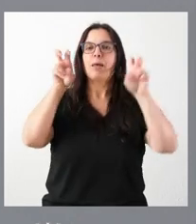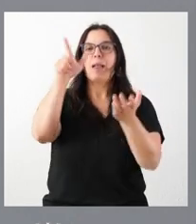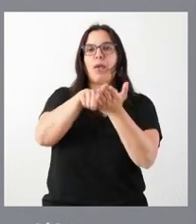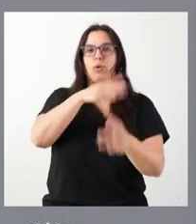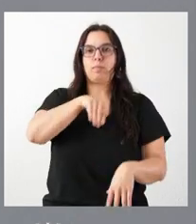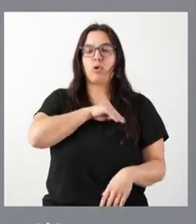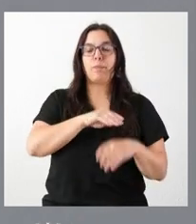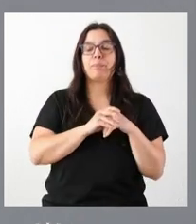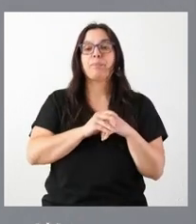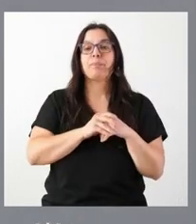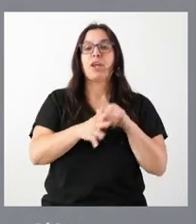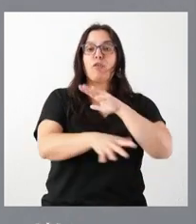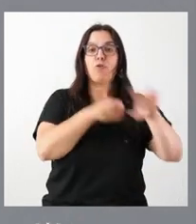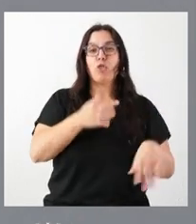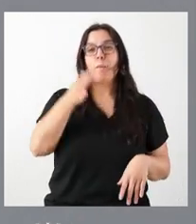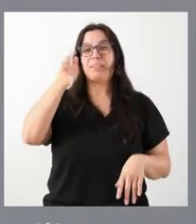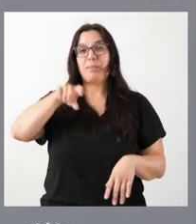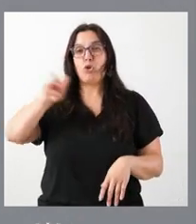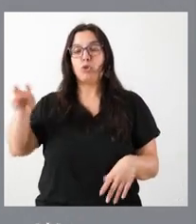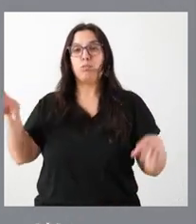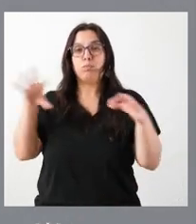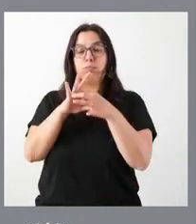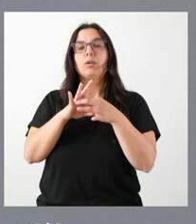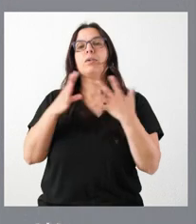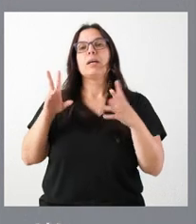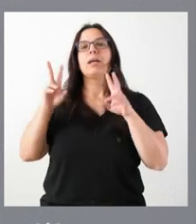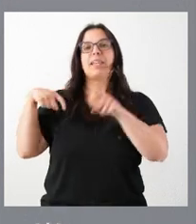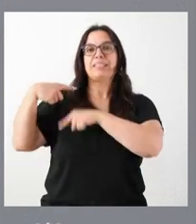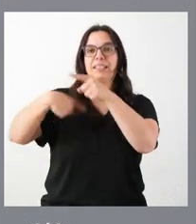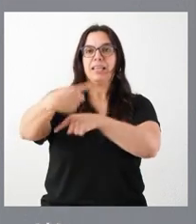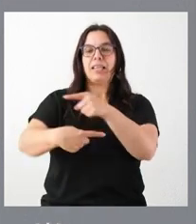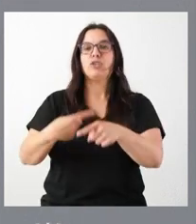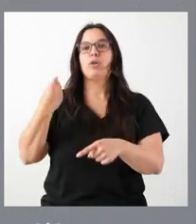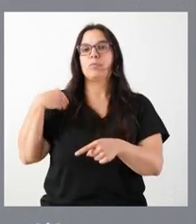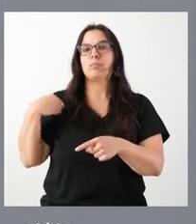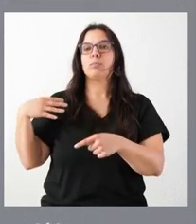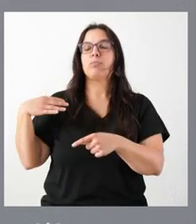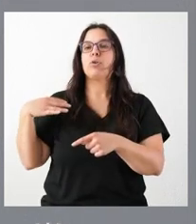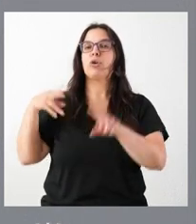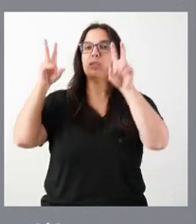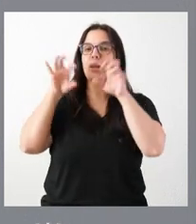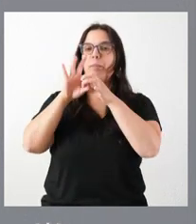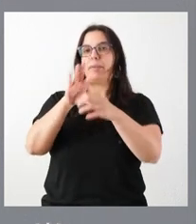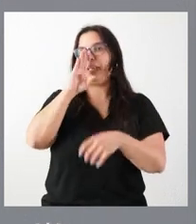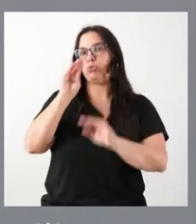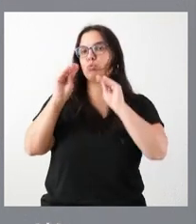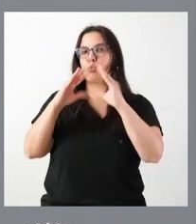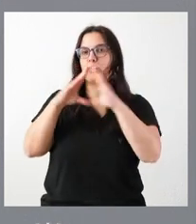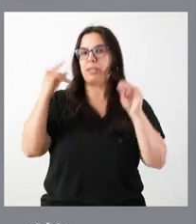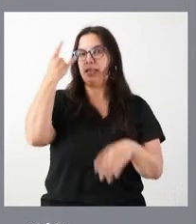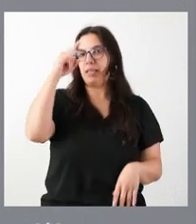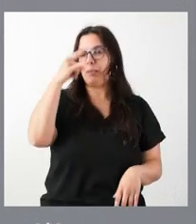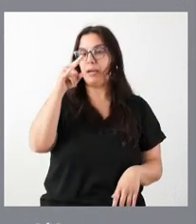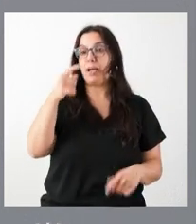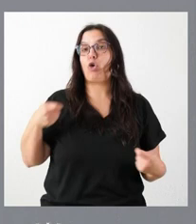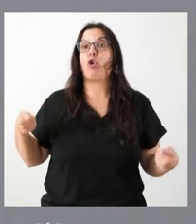A estos fondos se unen los correspondientes también a la aportación de Next Generation, que le pudiera corresponder directamente a la Universidad de Salamanca y cuya